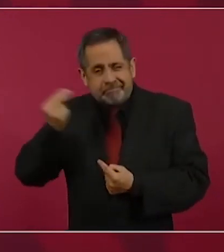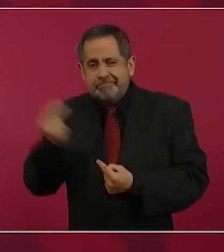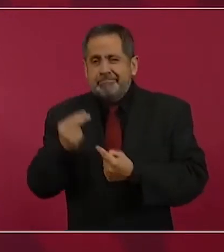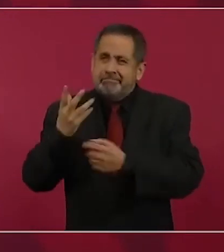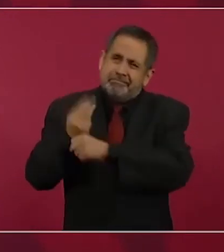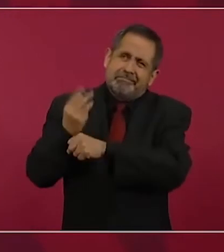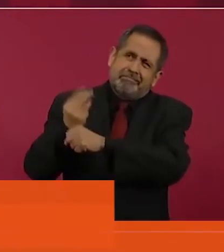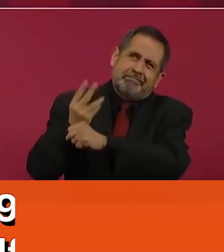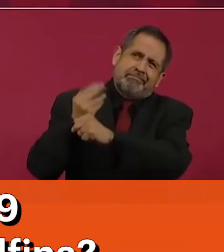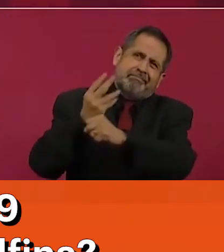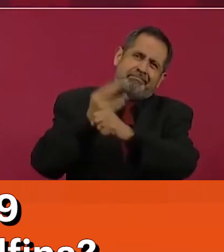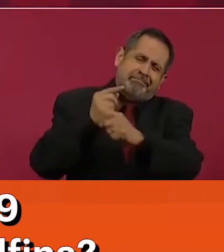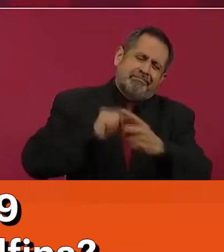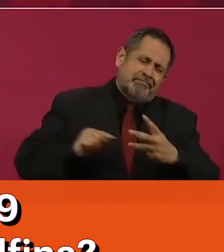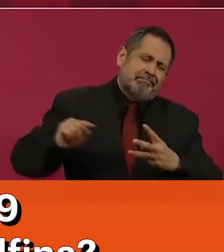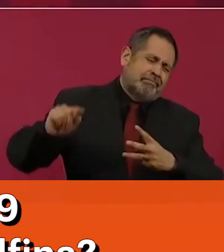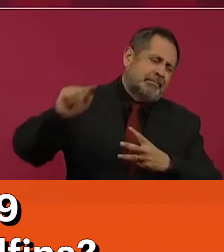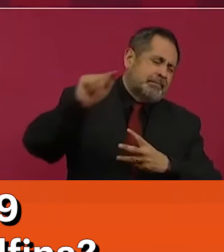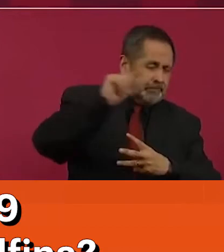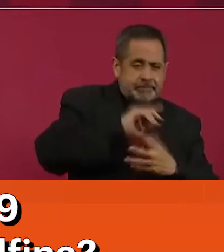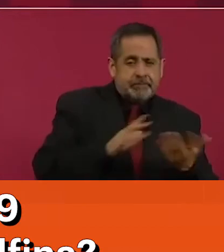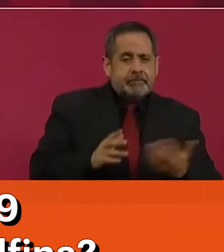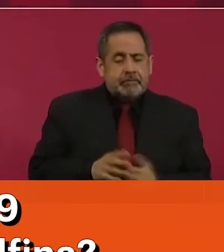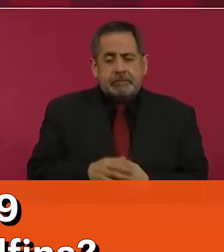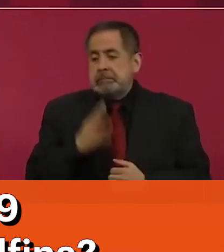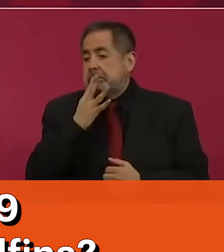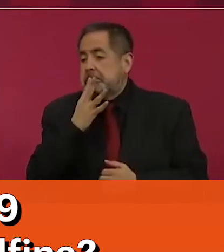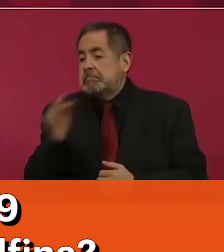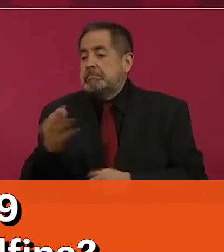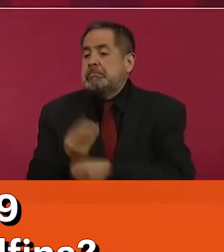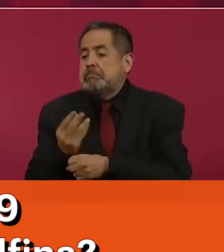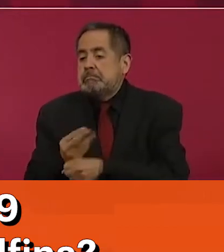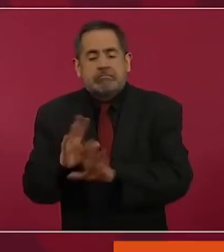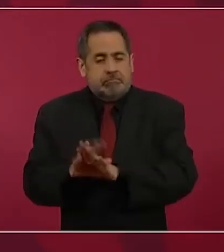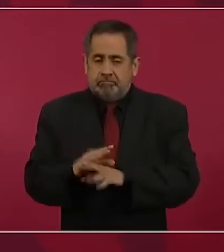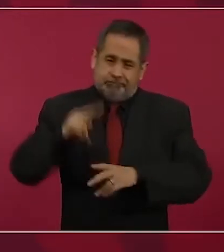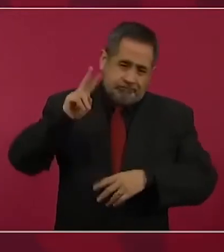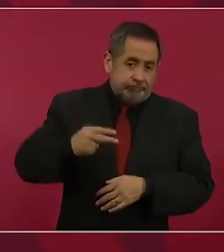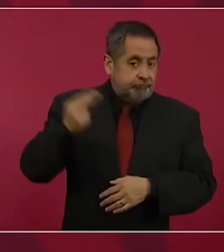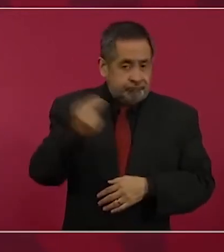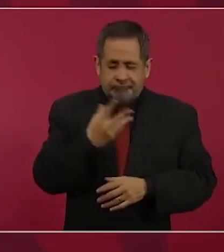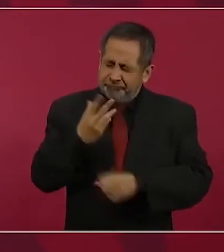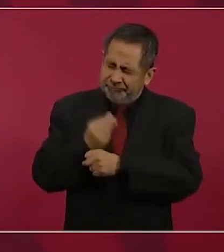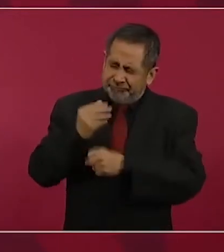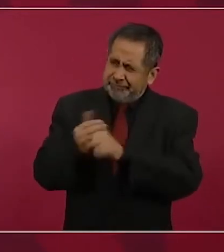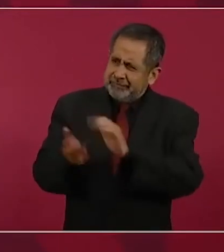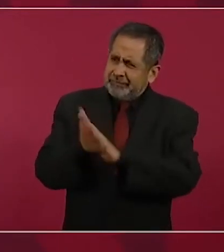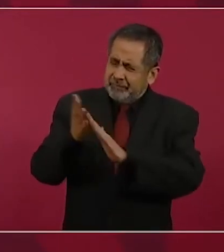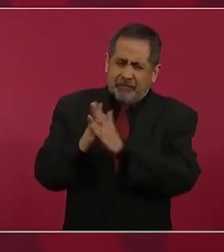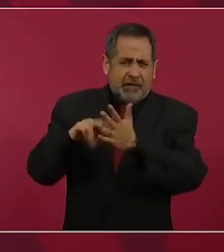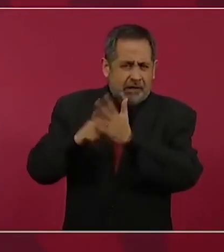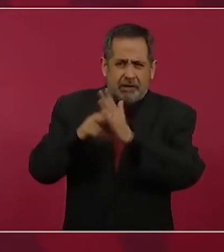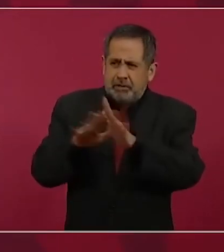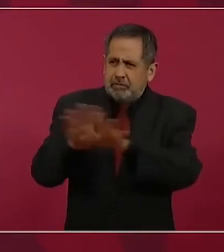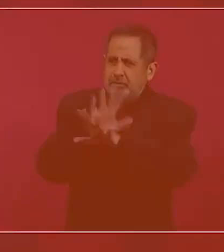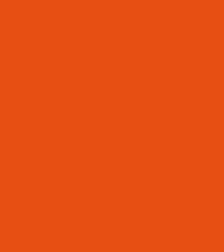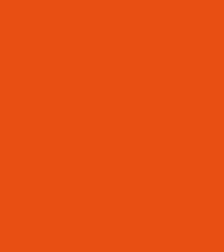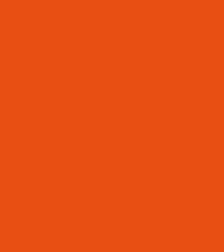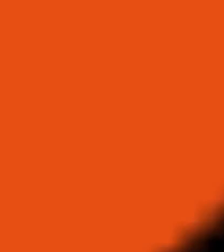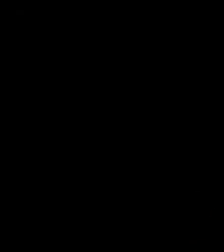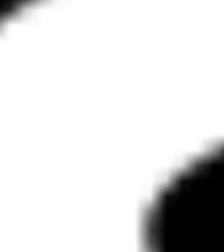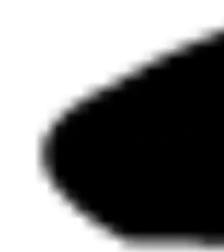infraestructura. Y no se trata de trabajos mínimos, sino se trata de atender situaciones prioritarias.